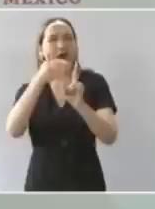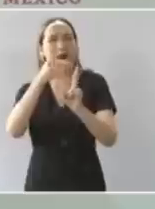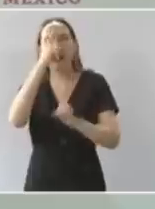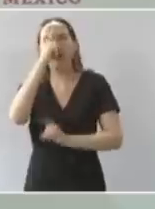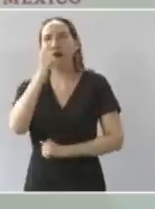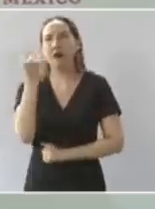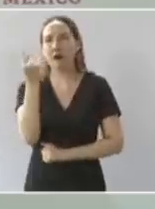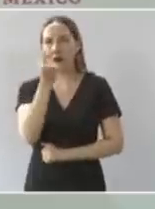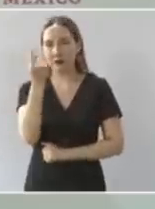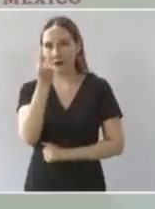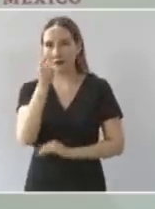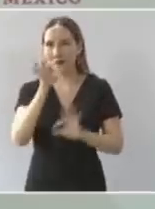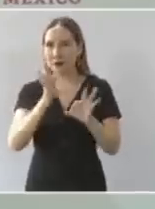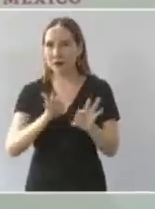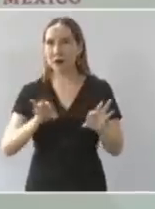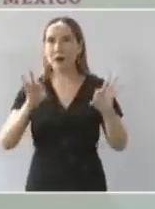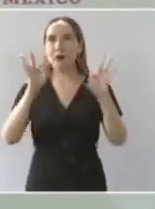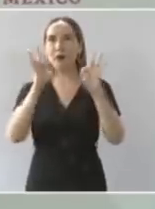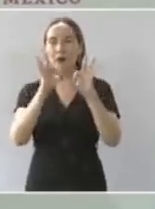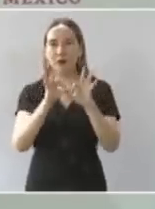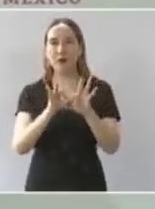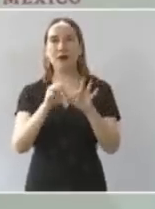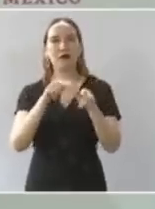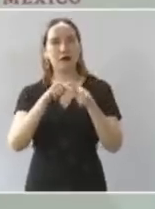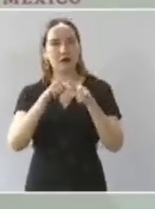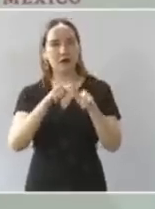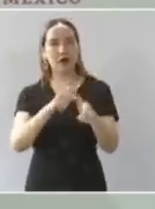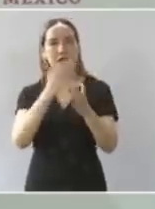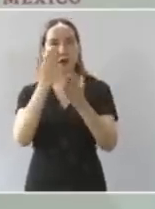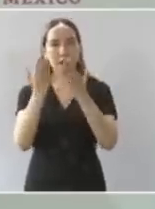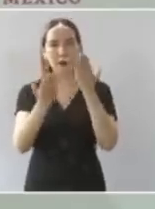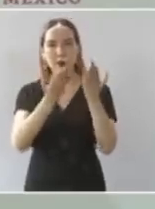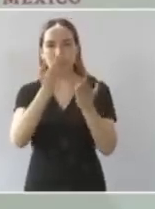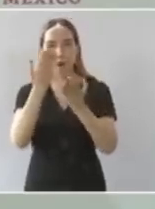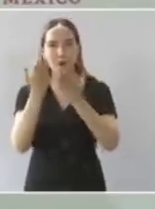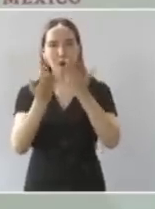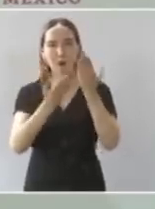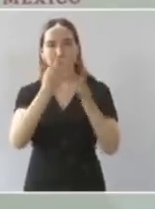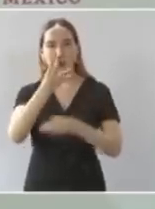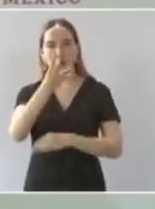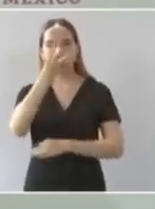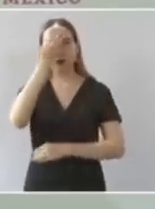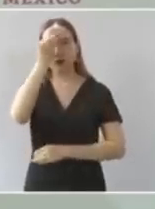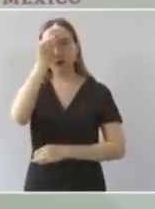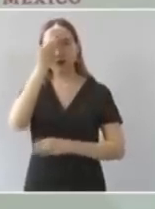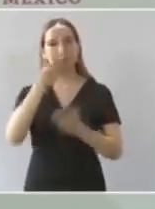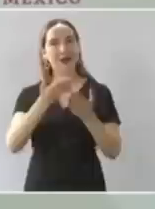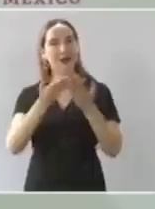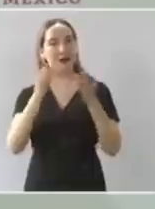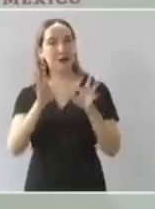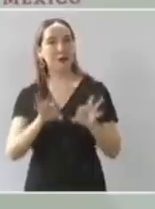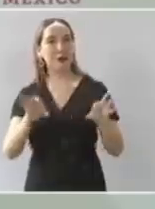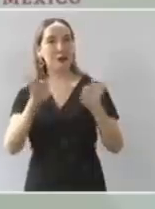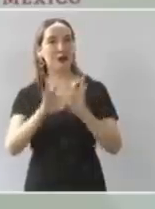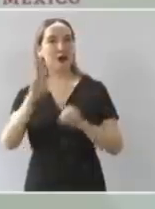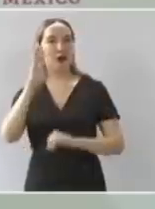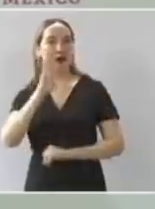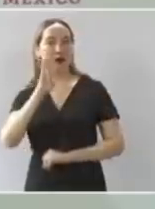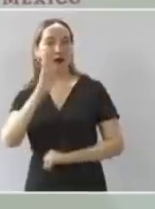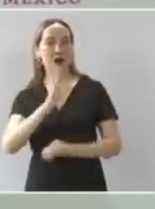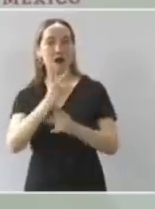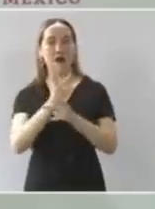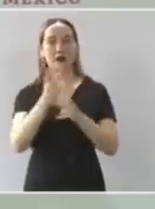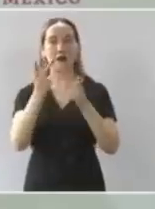que sigan estudiando ahora que se dan estas becas en el nivel medio superior nivel preparatoria